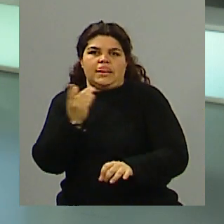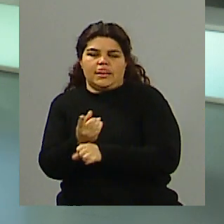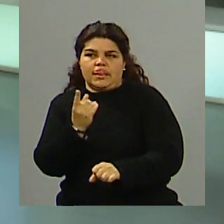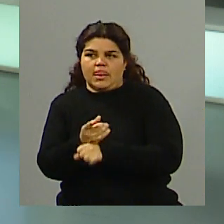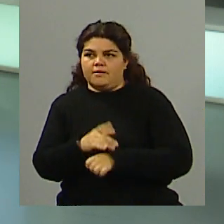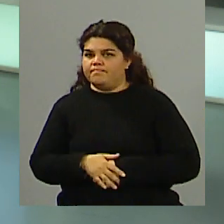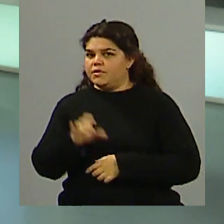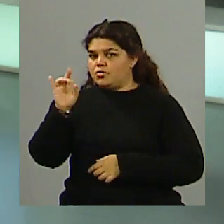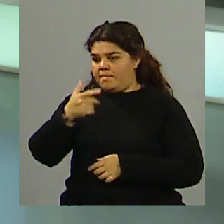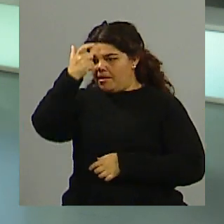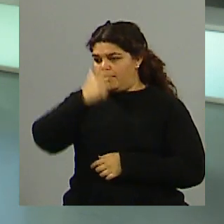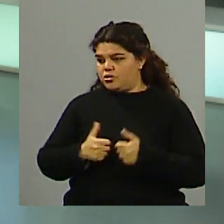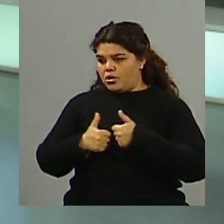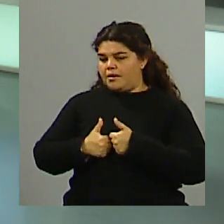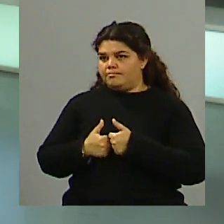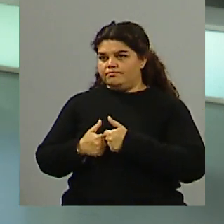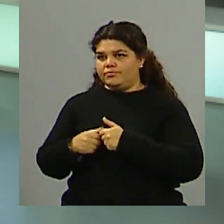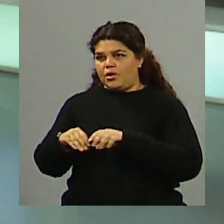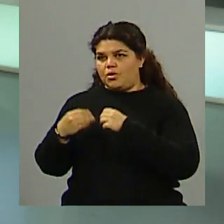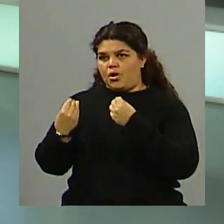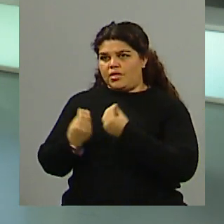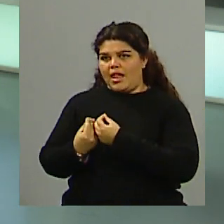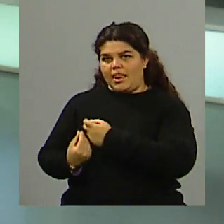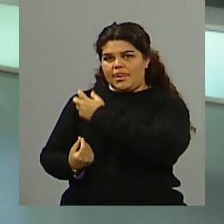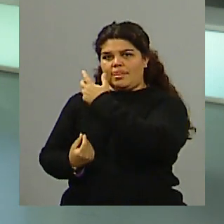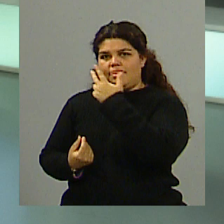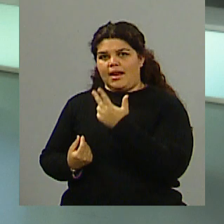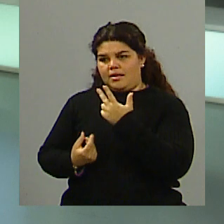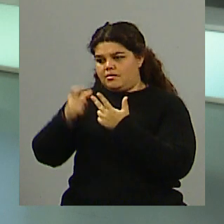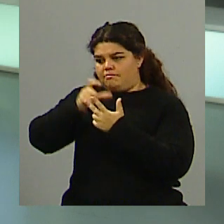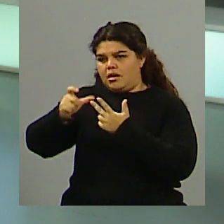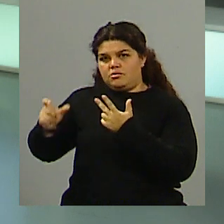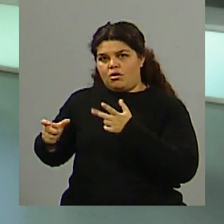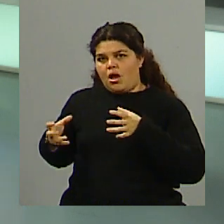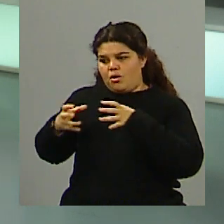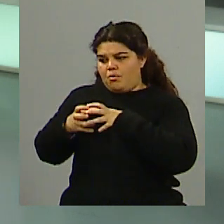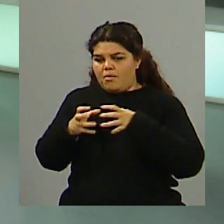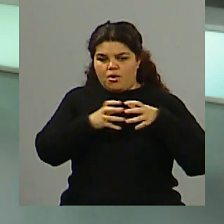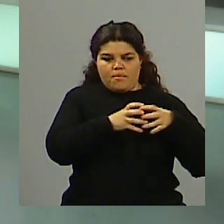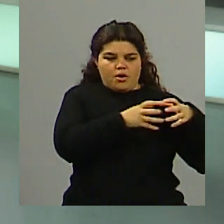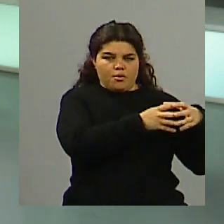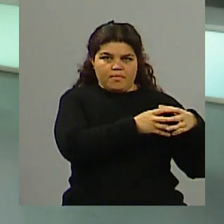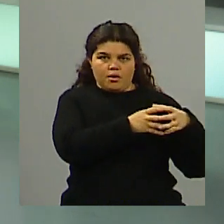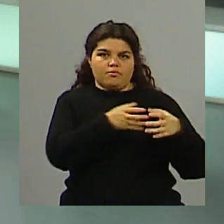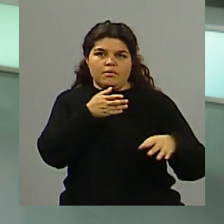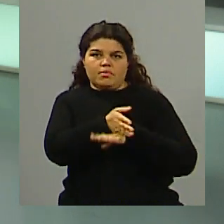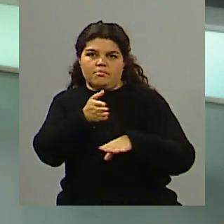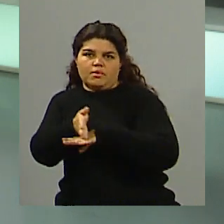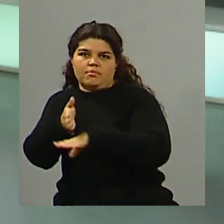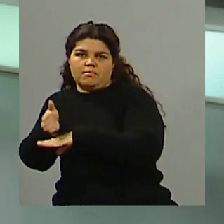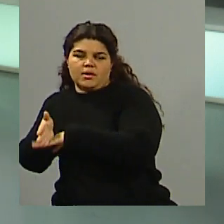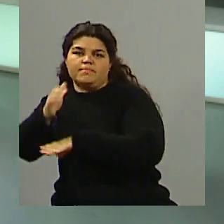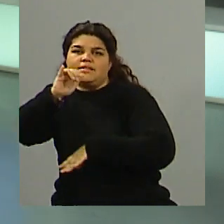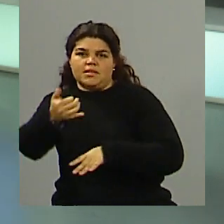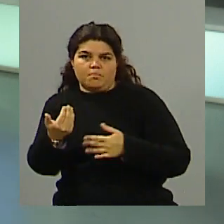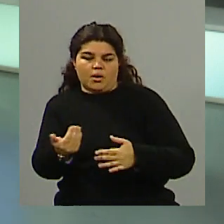acompañar. Exacto, dos personas en lo particular, pero habían, por ejemplo, dentro del gobierno, de lo que